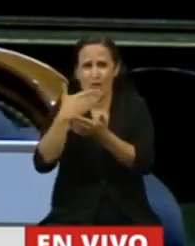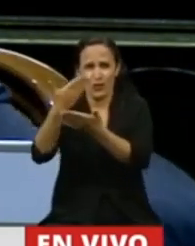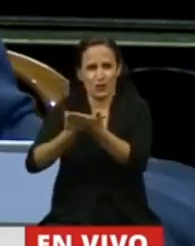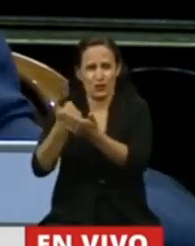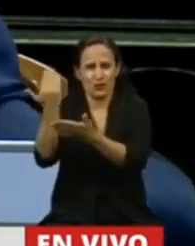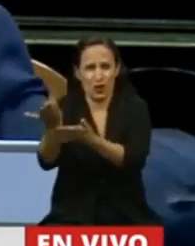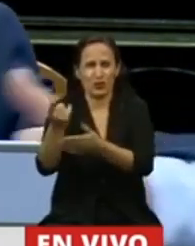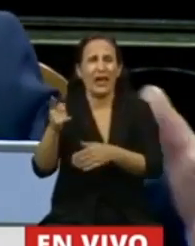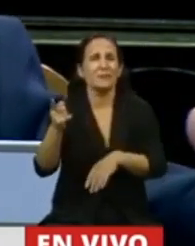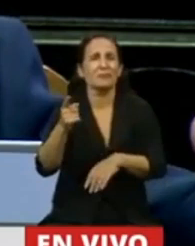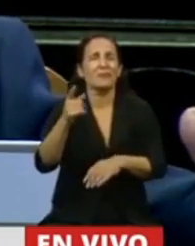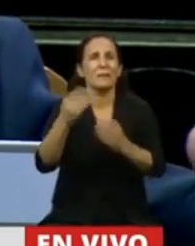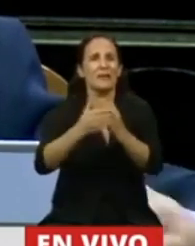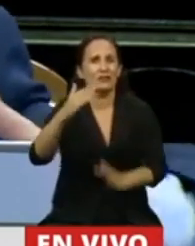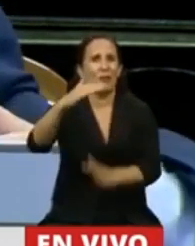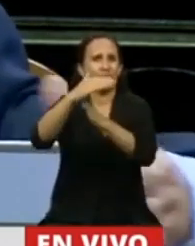de Gabinete venga,